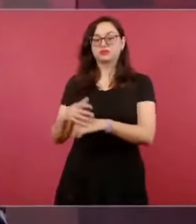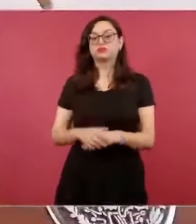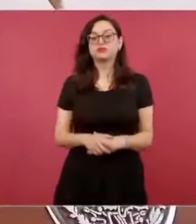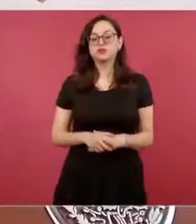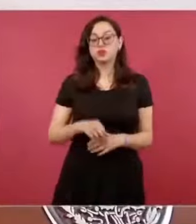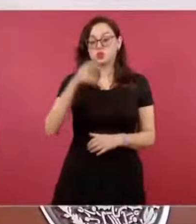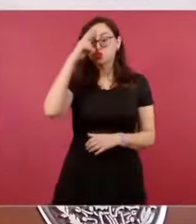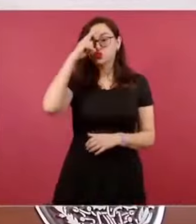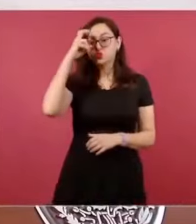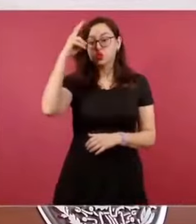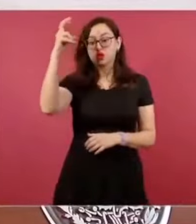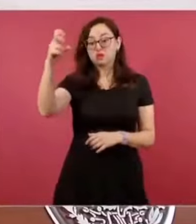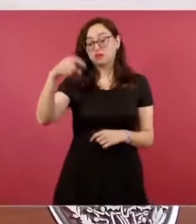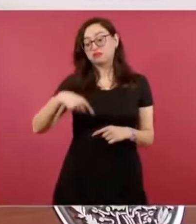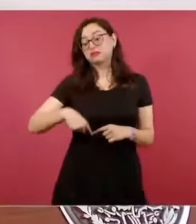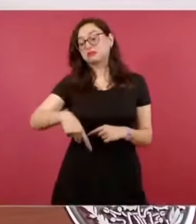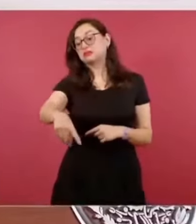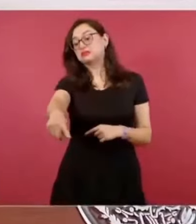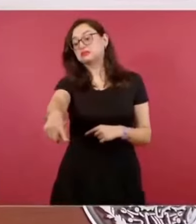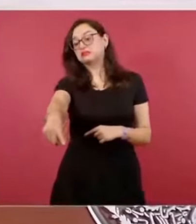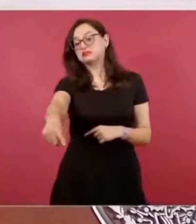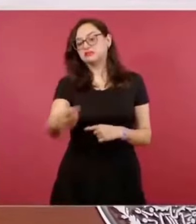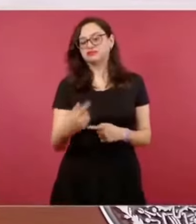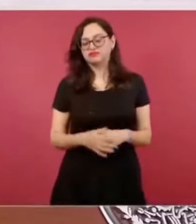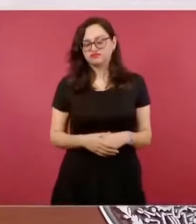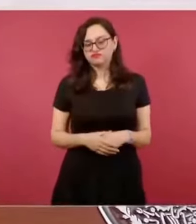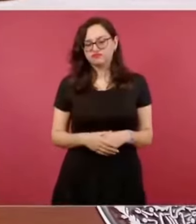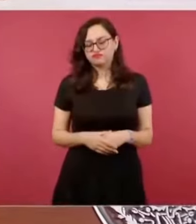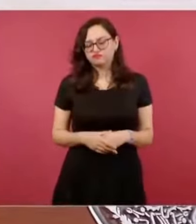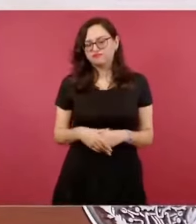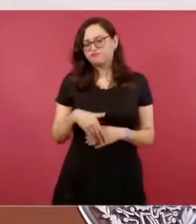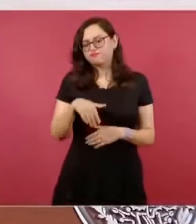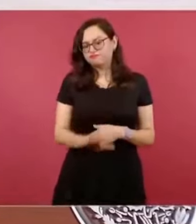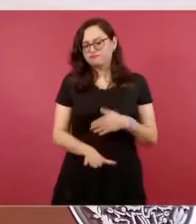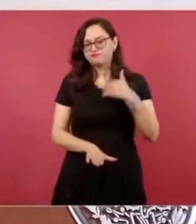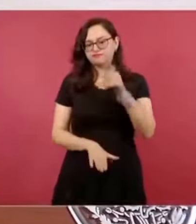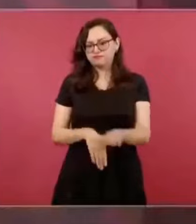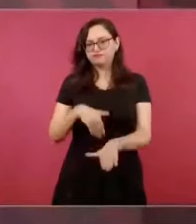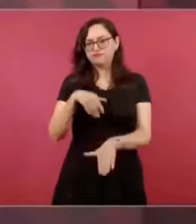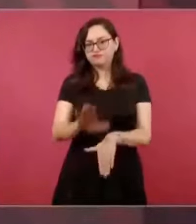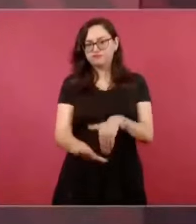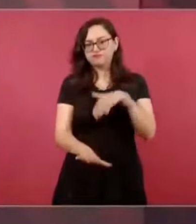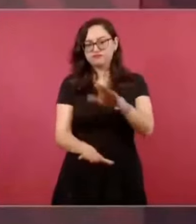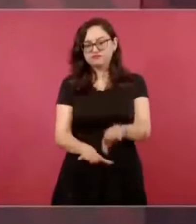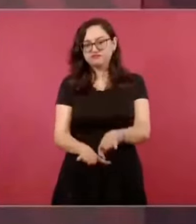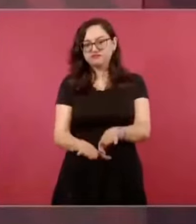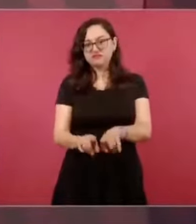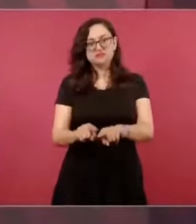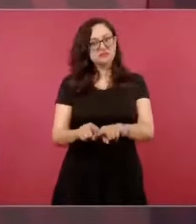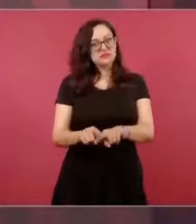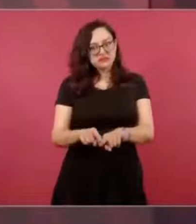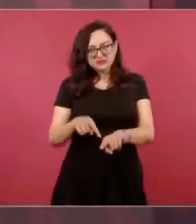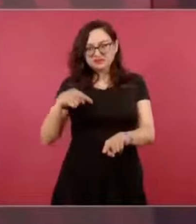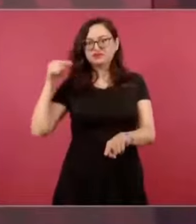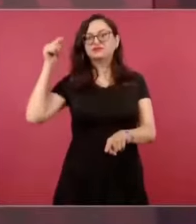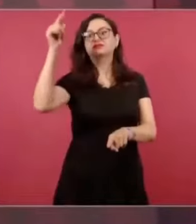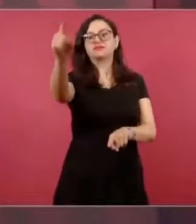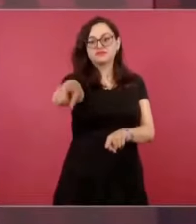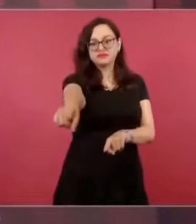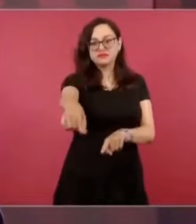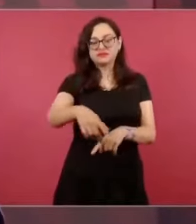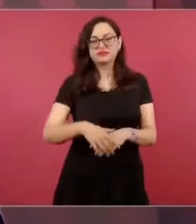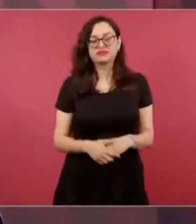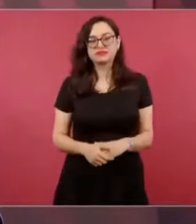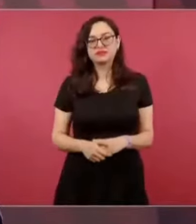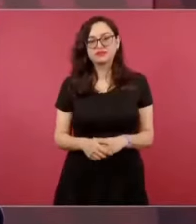uno y camina uno hacia allá, hacia ese ideal y ya cuando va uno